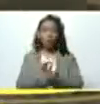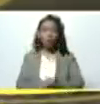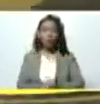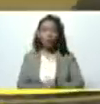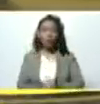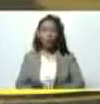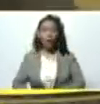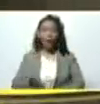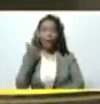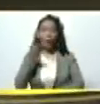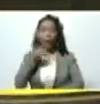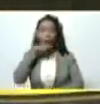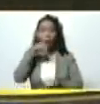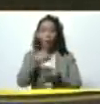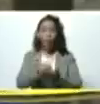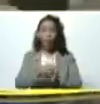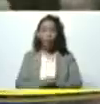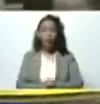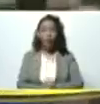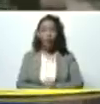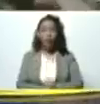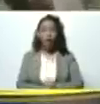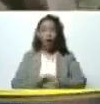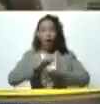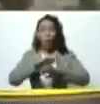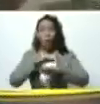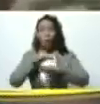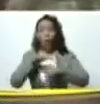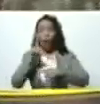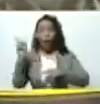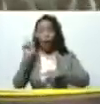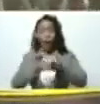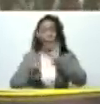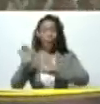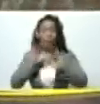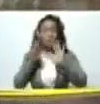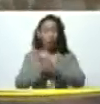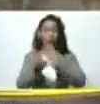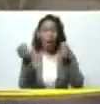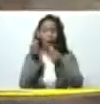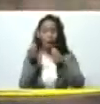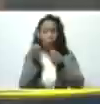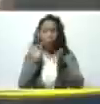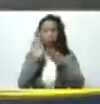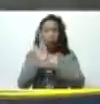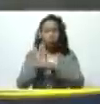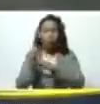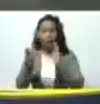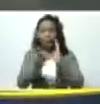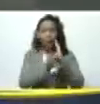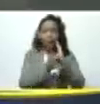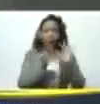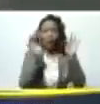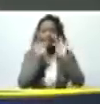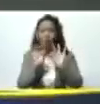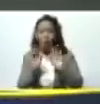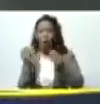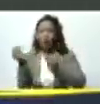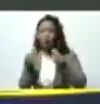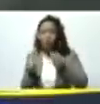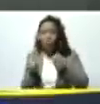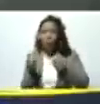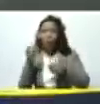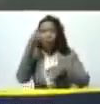importante mencionar lo que hablaba un poco el técnico el tema de las técnicas agronómicas el trabajo de semilla